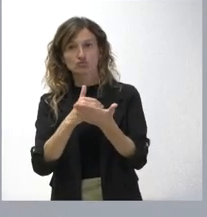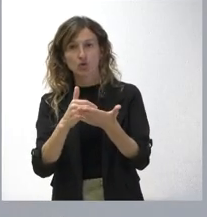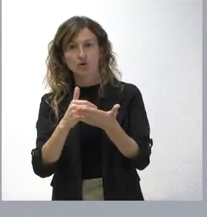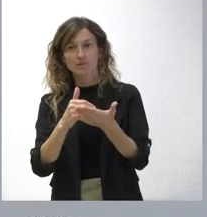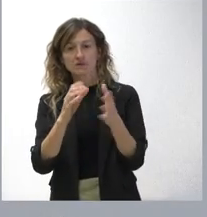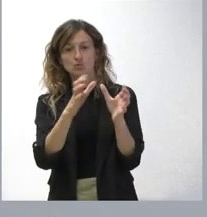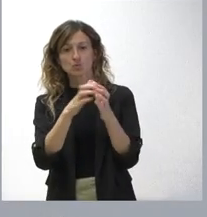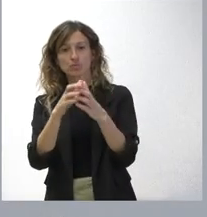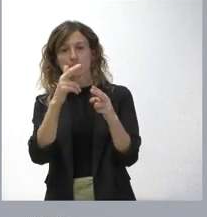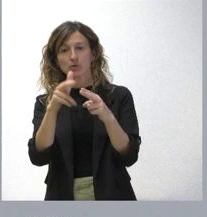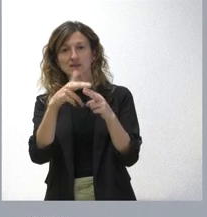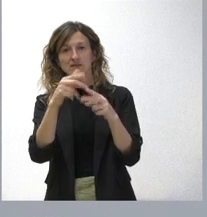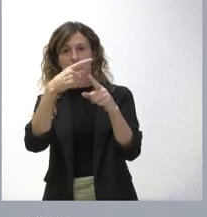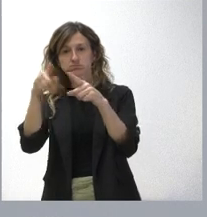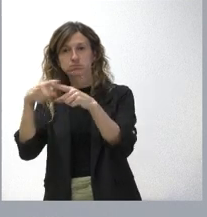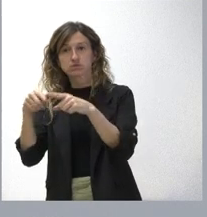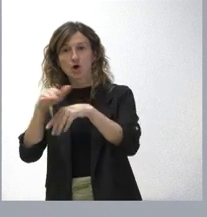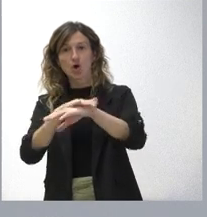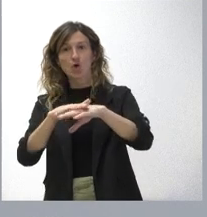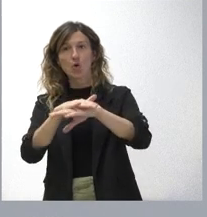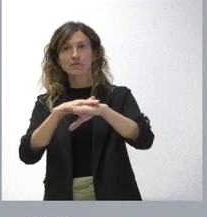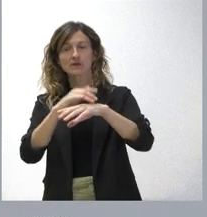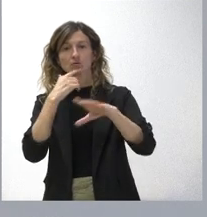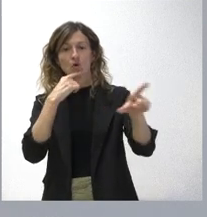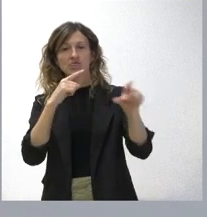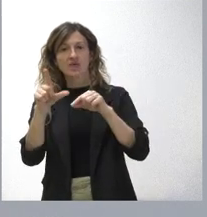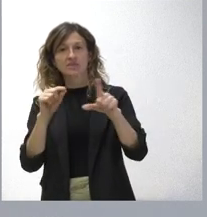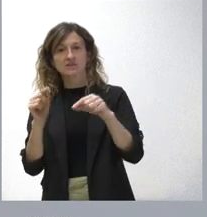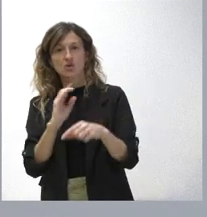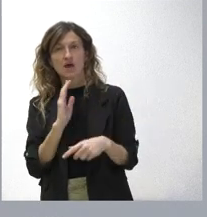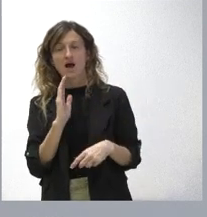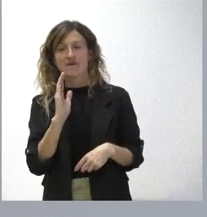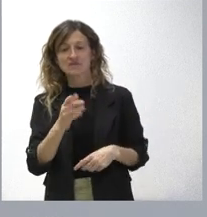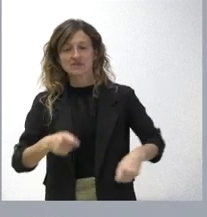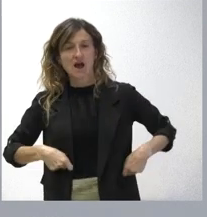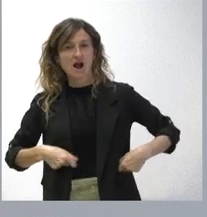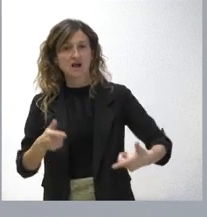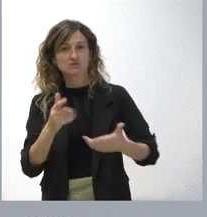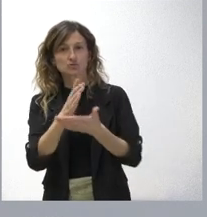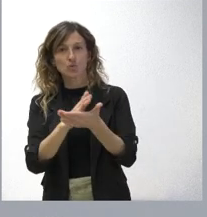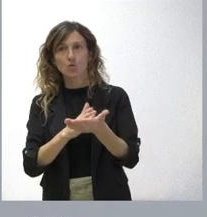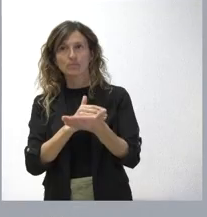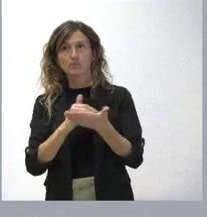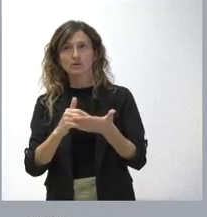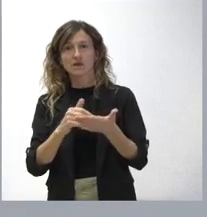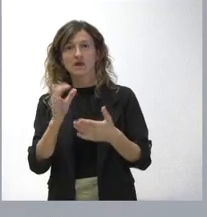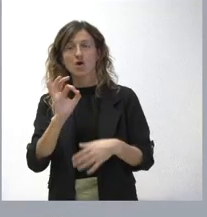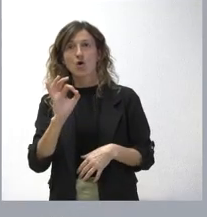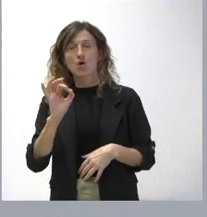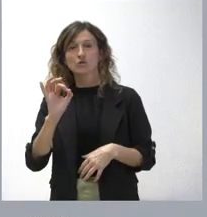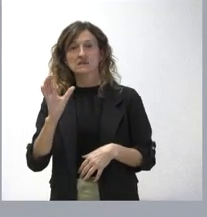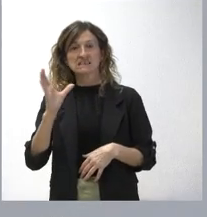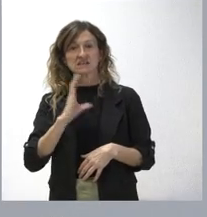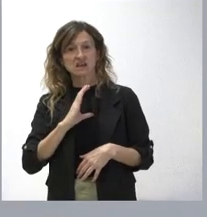político, que el Gobierno de la Nación toma una serie de decisiones que afecta a los gastos de las comunidades autónomas o a los ingresos de las